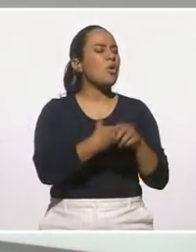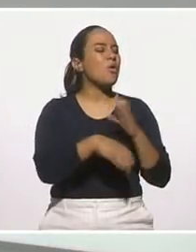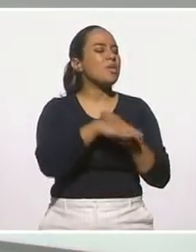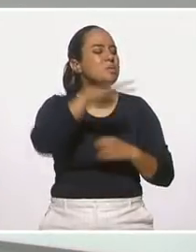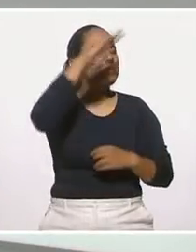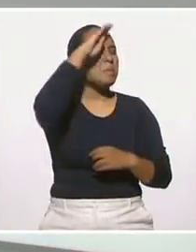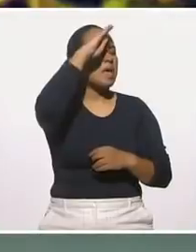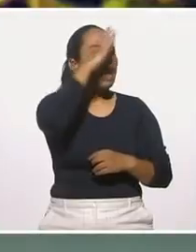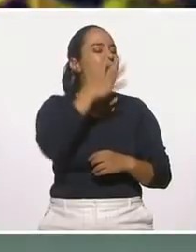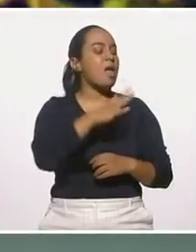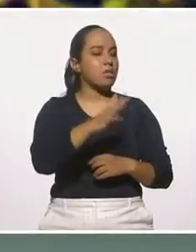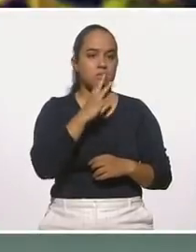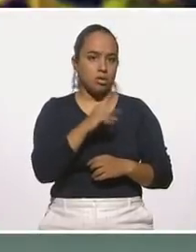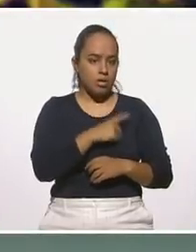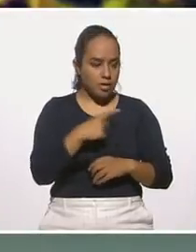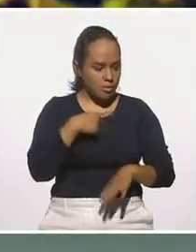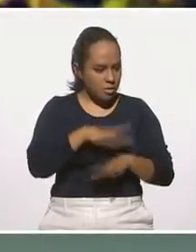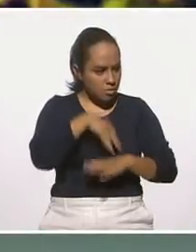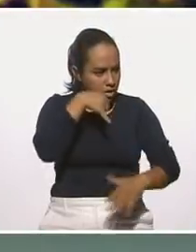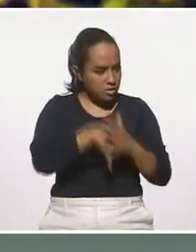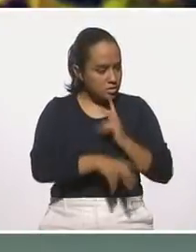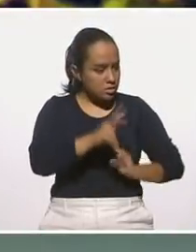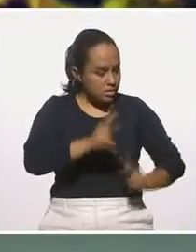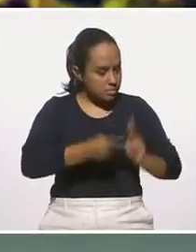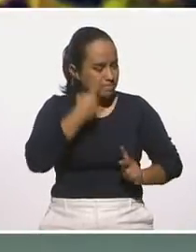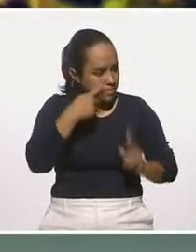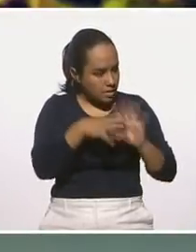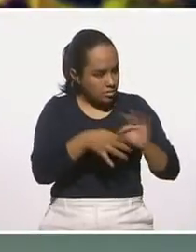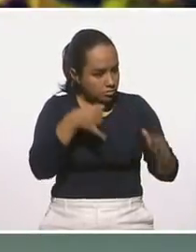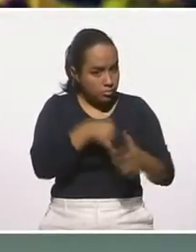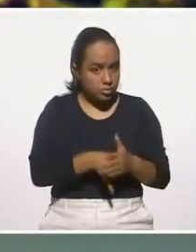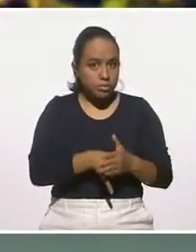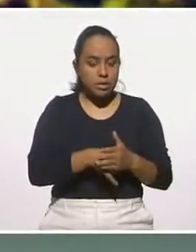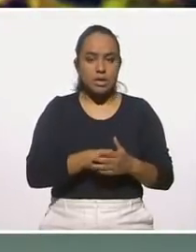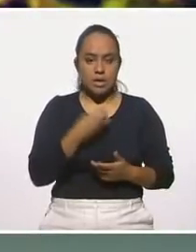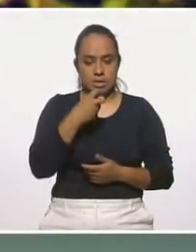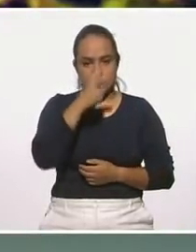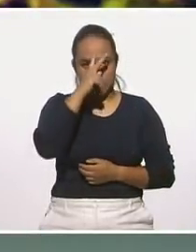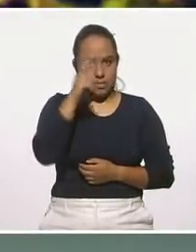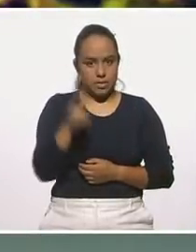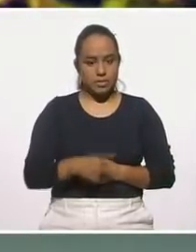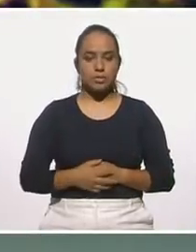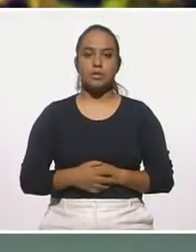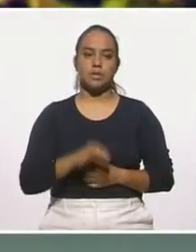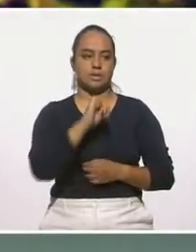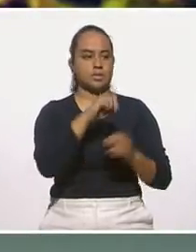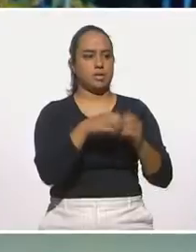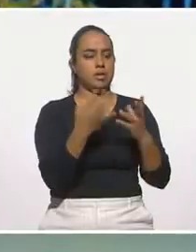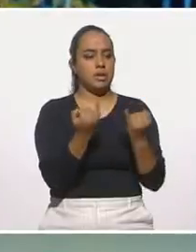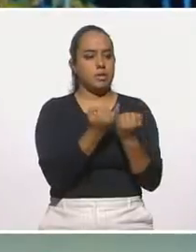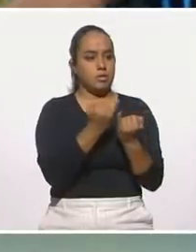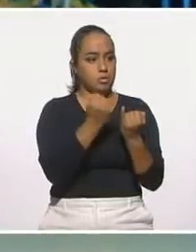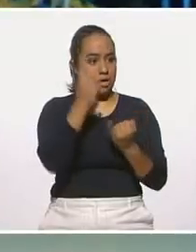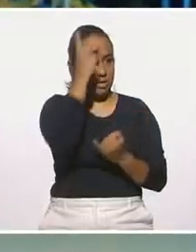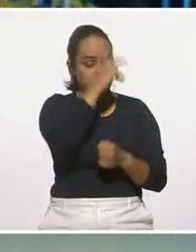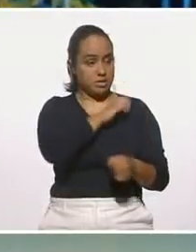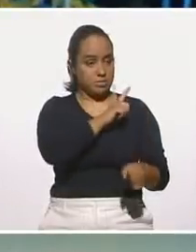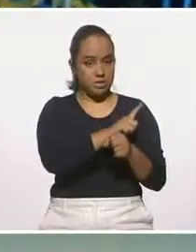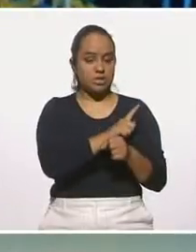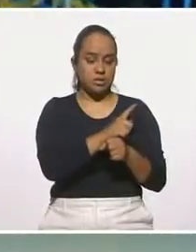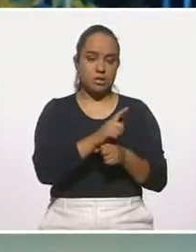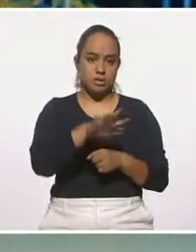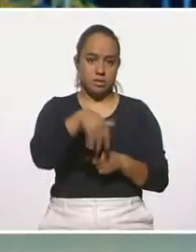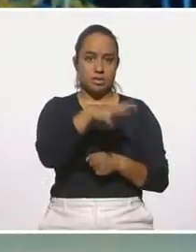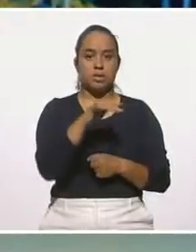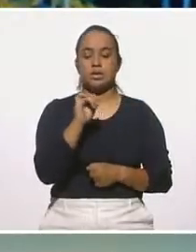porque la realidad es que eso nos pone más en crisis, que en muchas ocasiones la crisis misma. Claro, y buscar a un especialista, porque también si nosotros solos nos